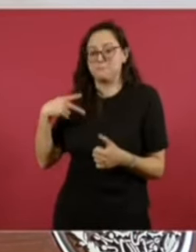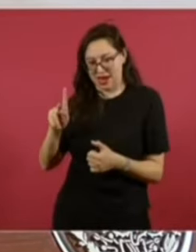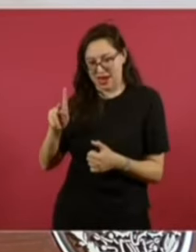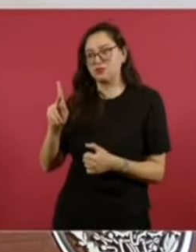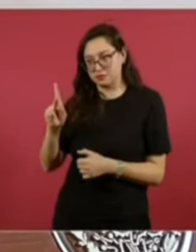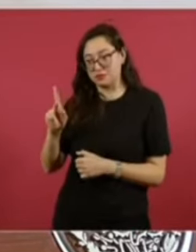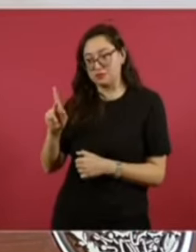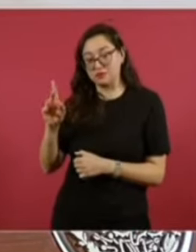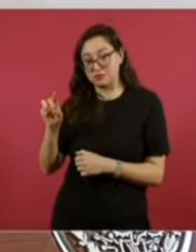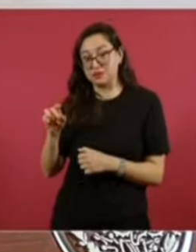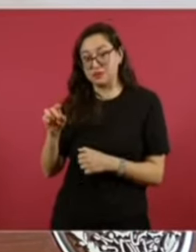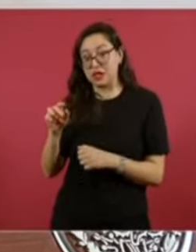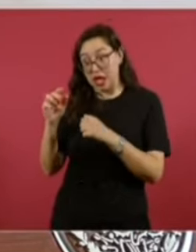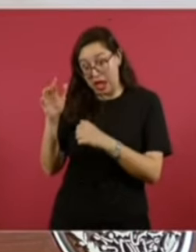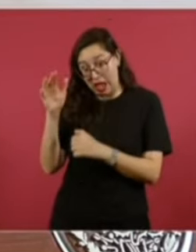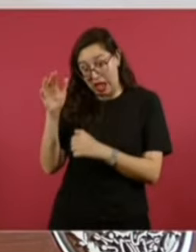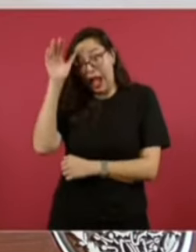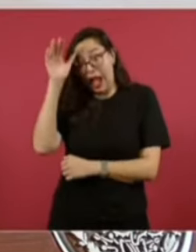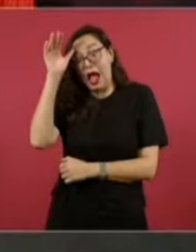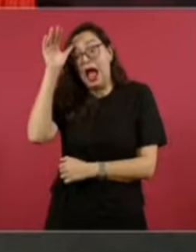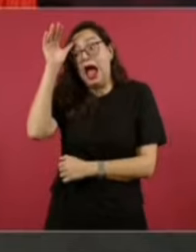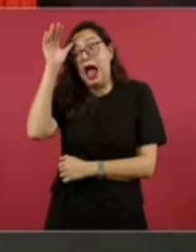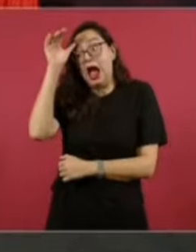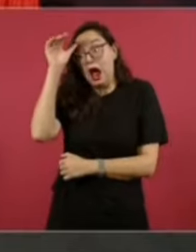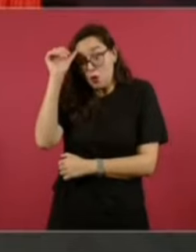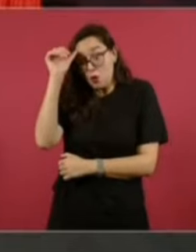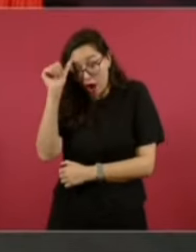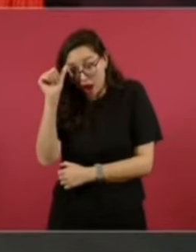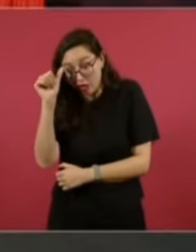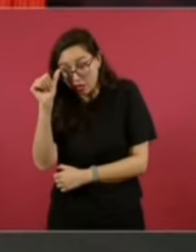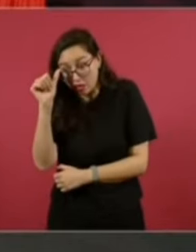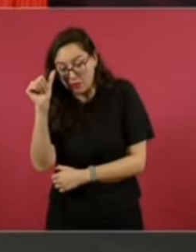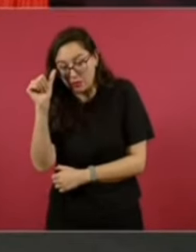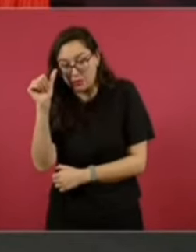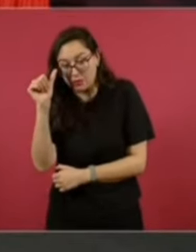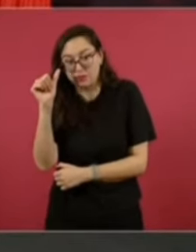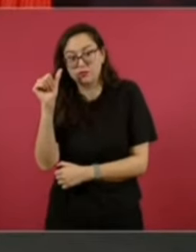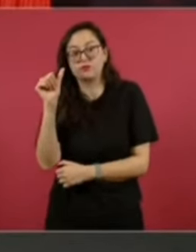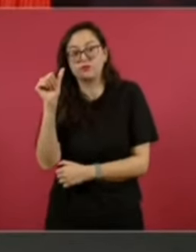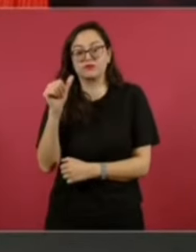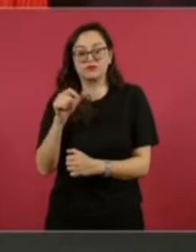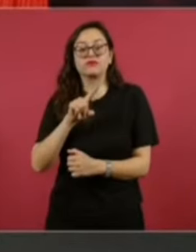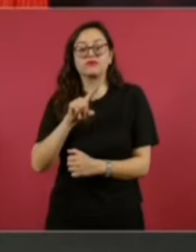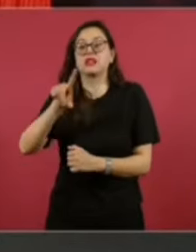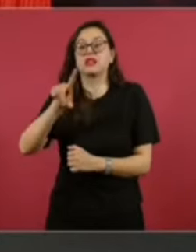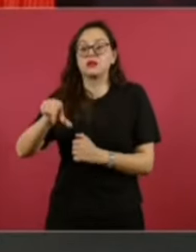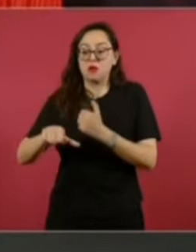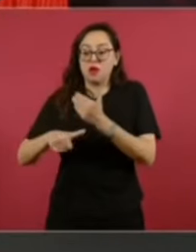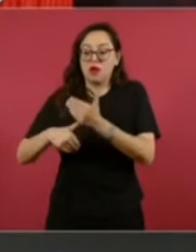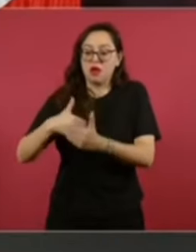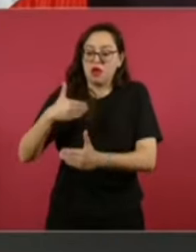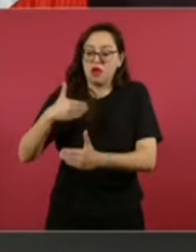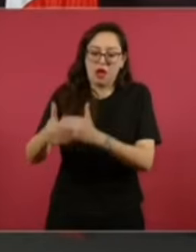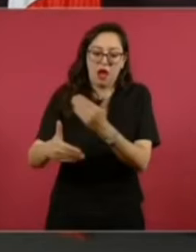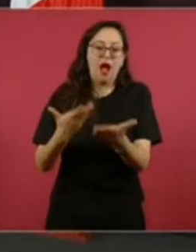en qué condiciones se dio el arreglo, nos produjo a nosotros,